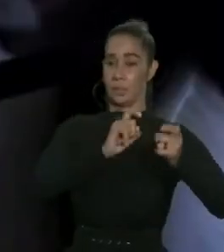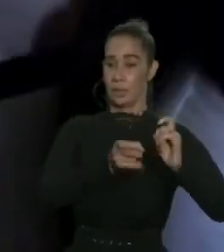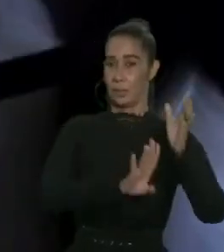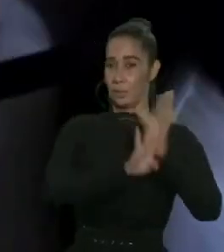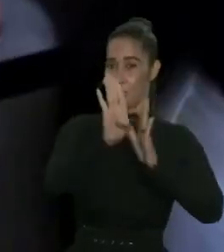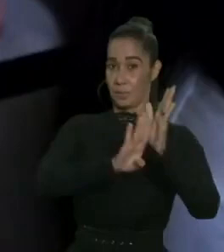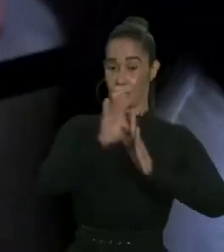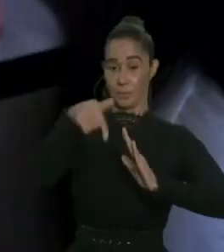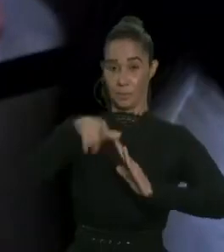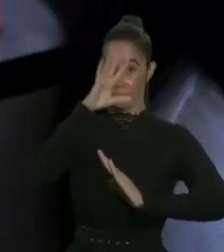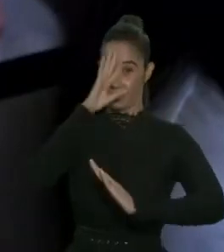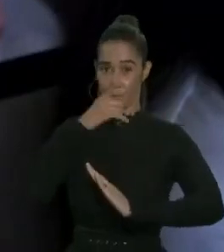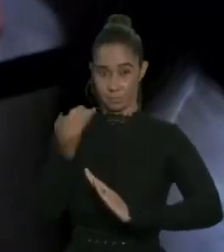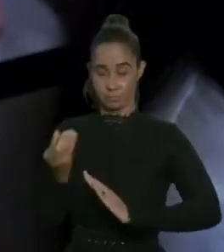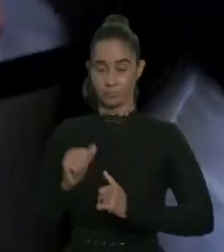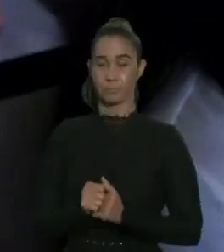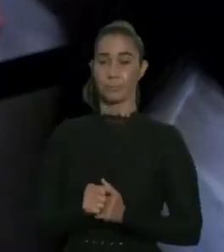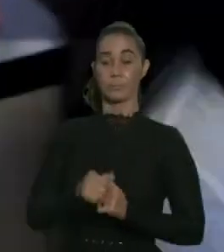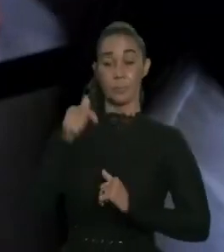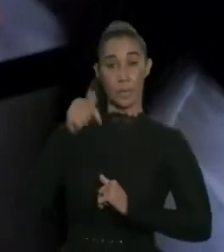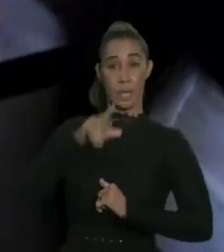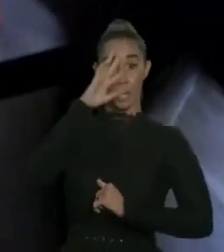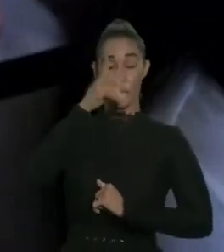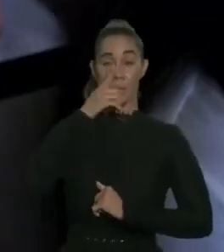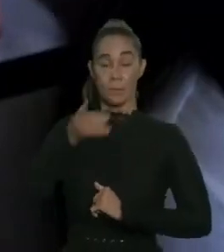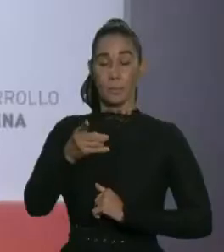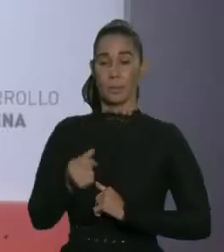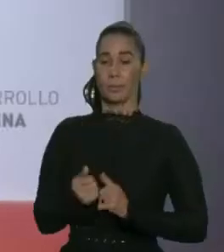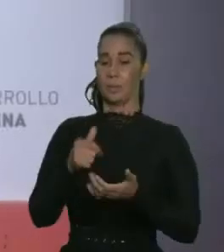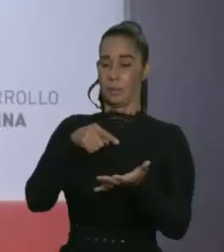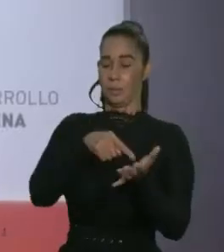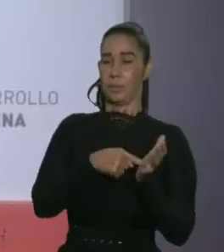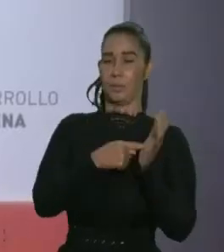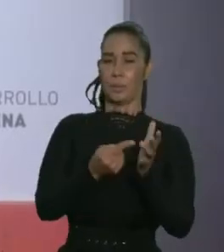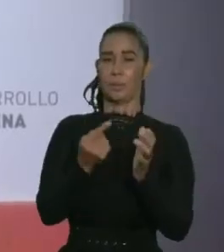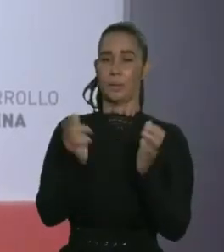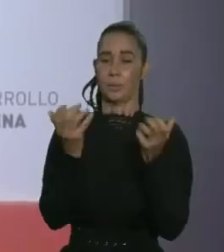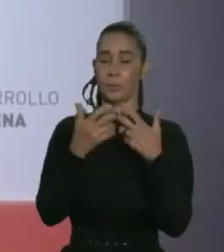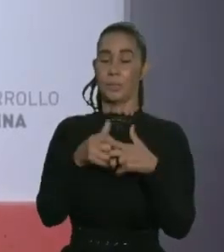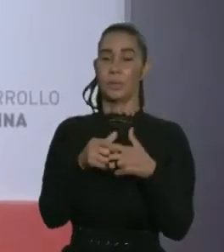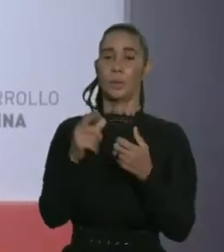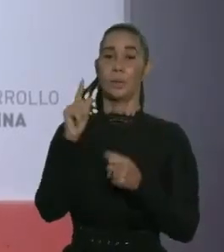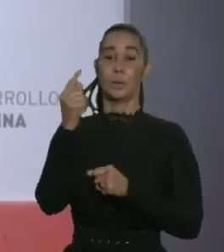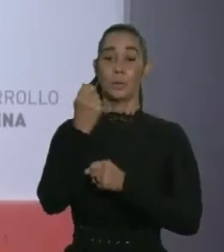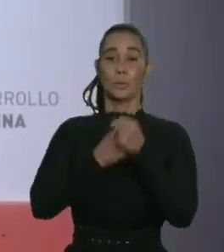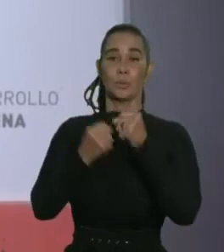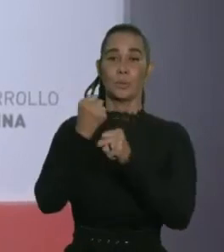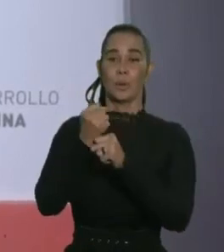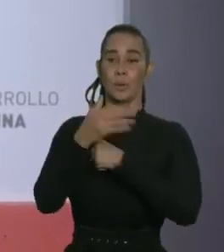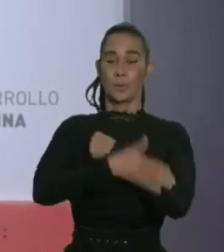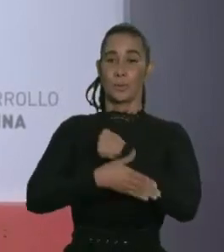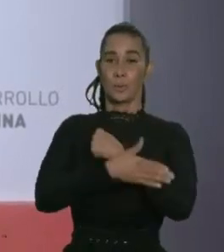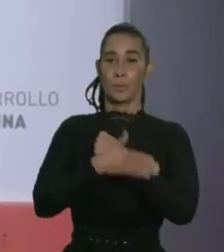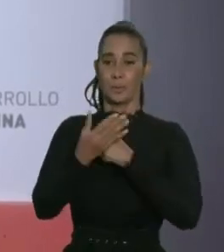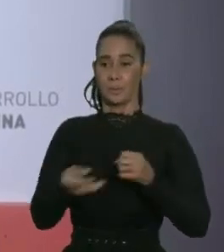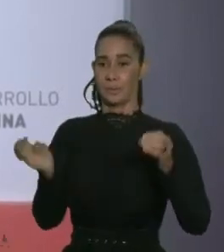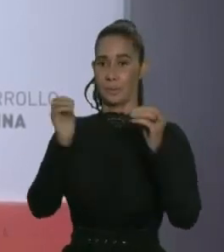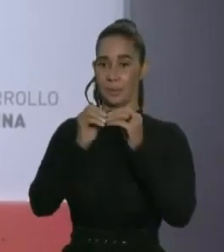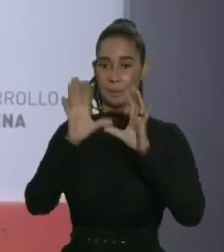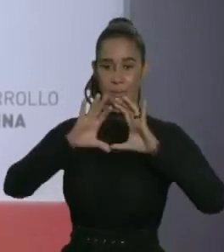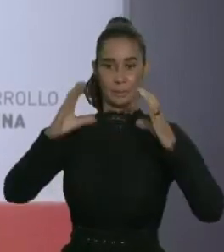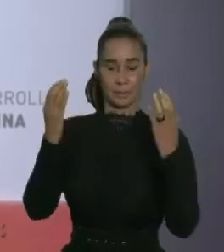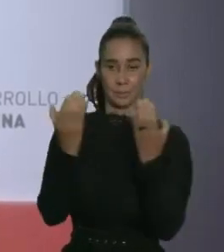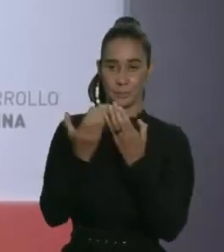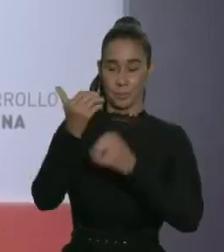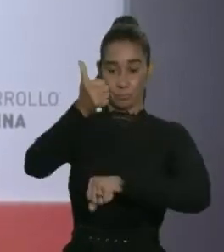desarrollo de nuestro país. República Dominicana se ha consolidado en estos últimos años como uno de los países pioneros a nivel mundial